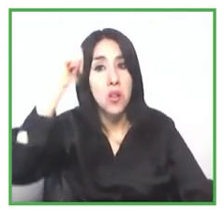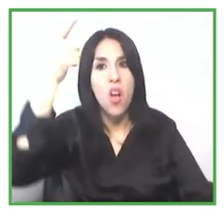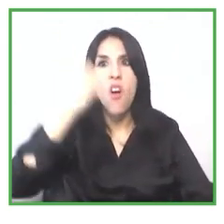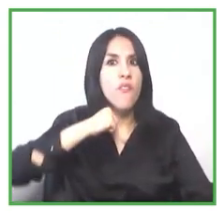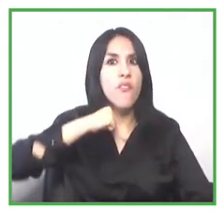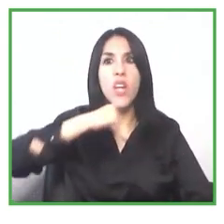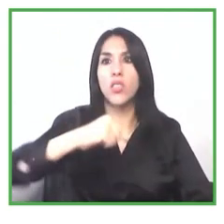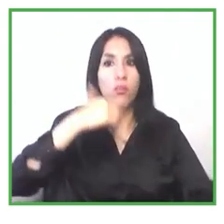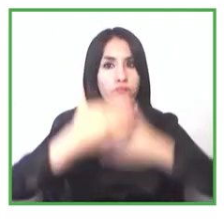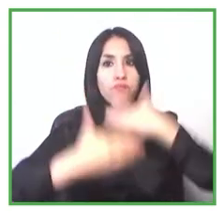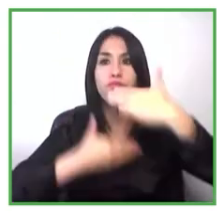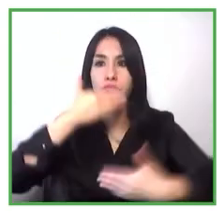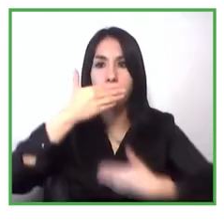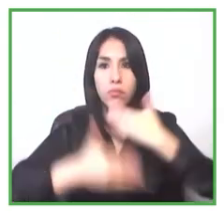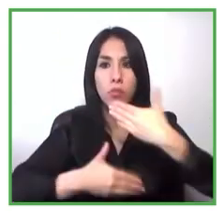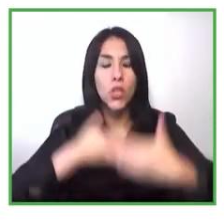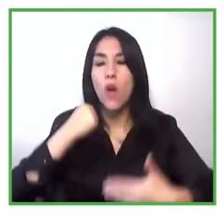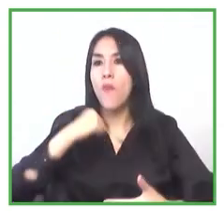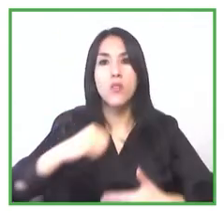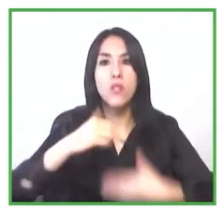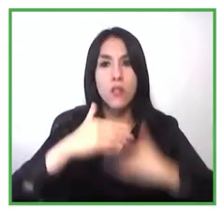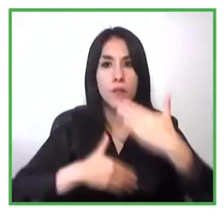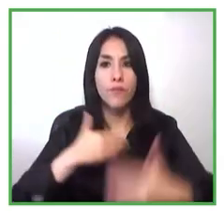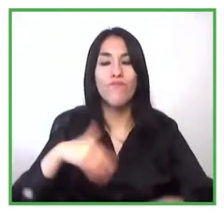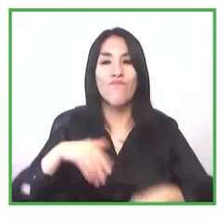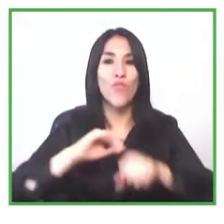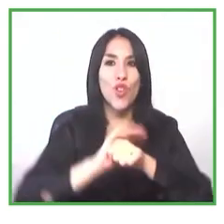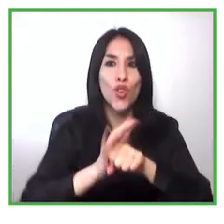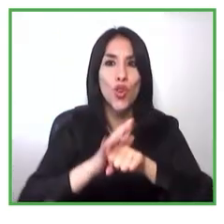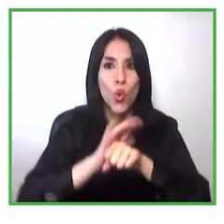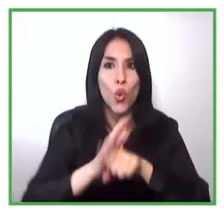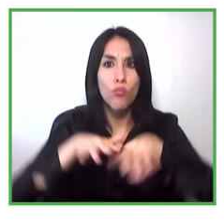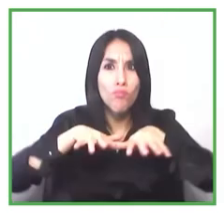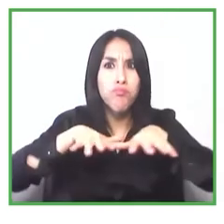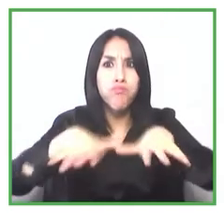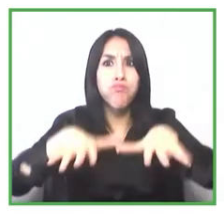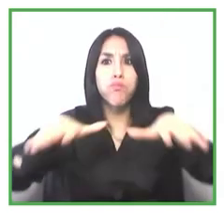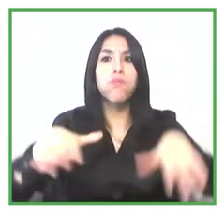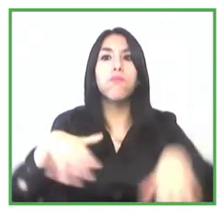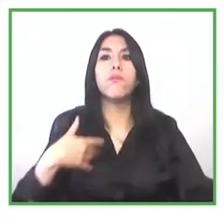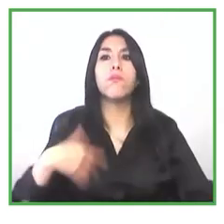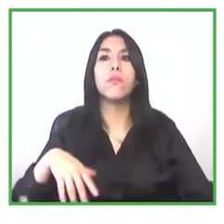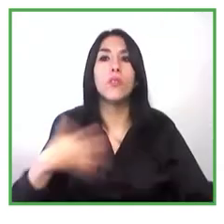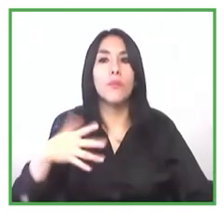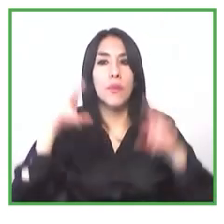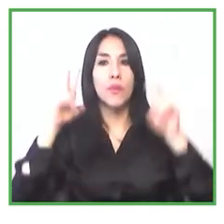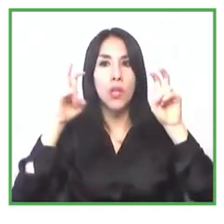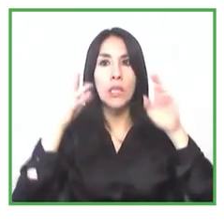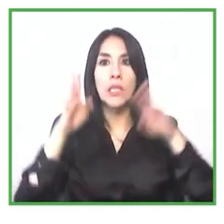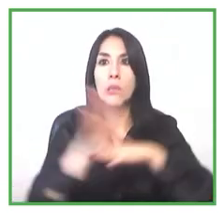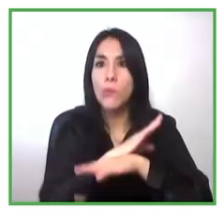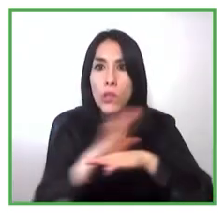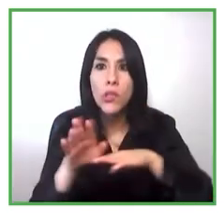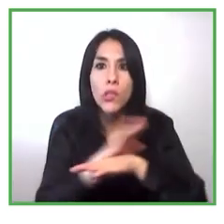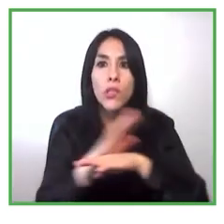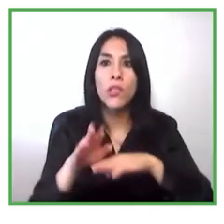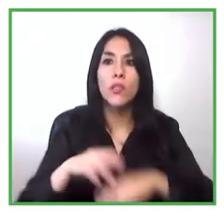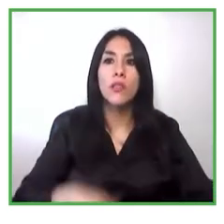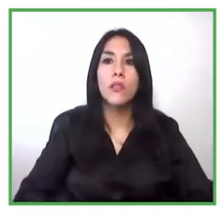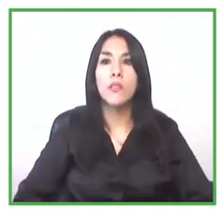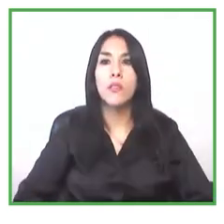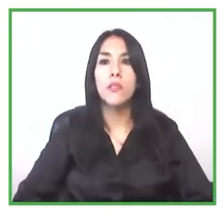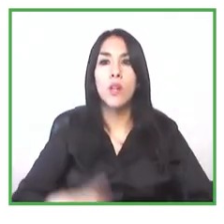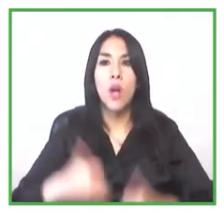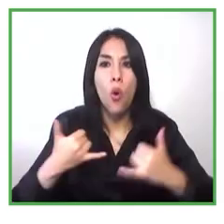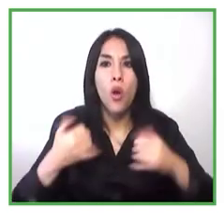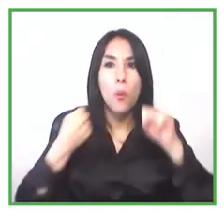desarrollar distintos cursos en formato digital a través de video u otras herramientas que permitan que las